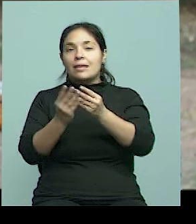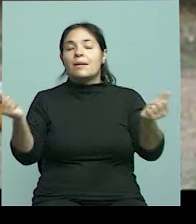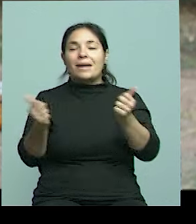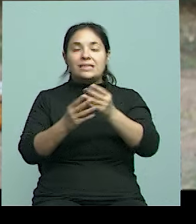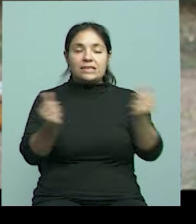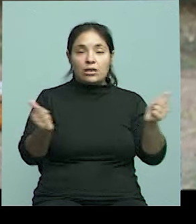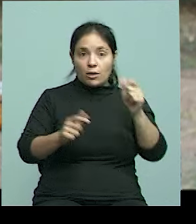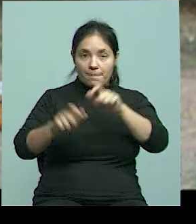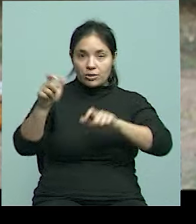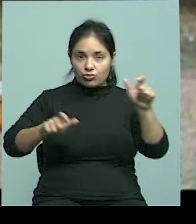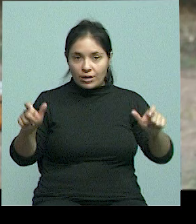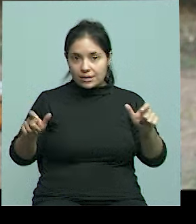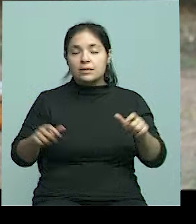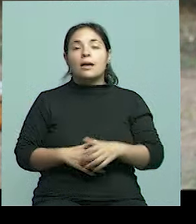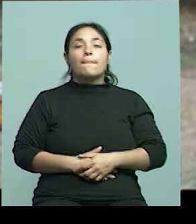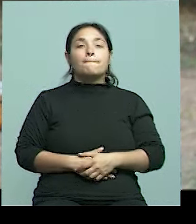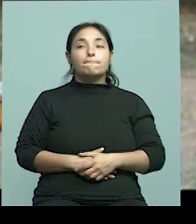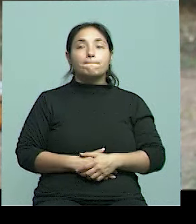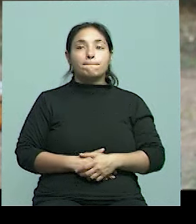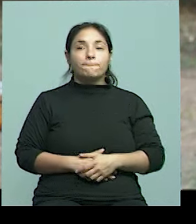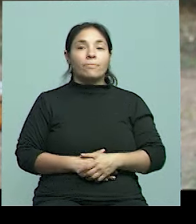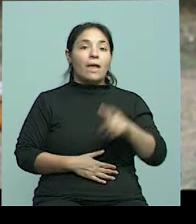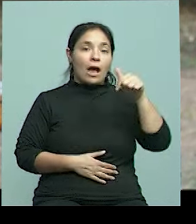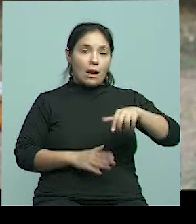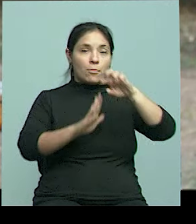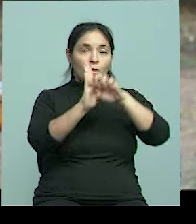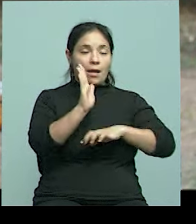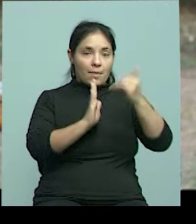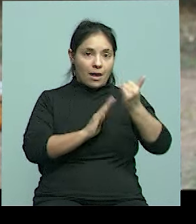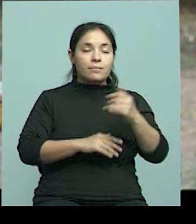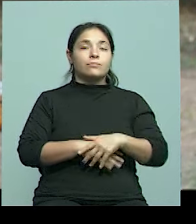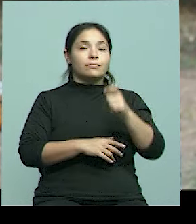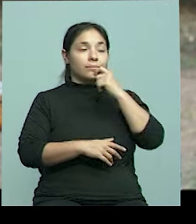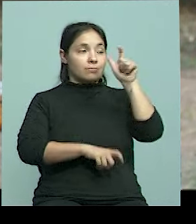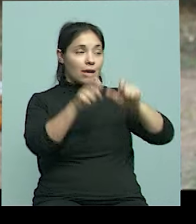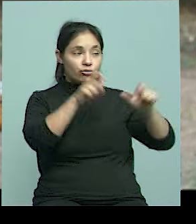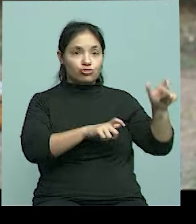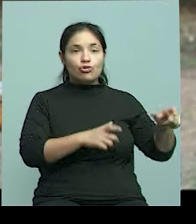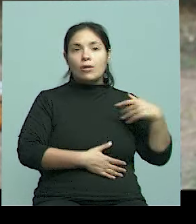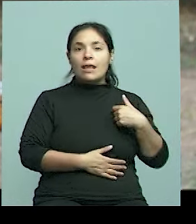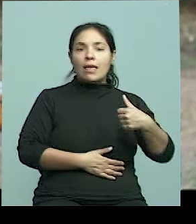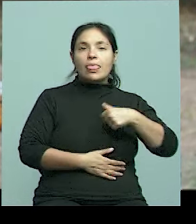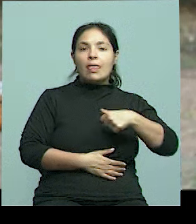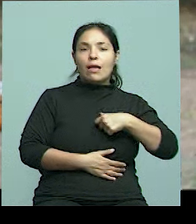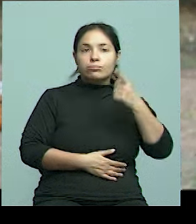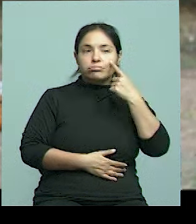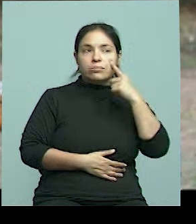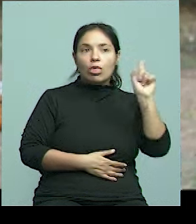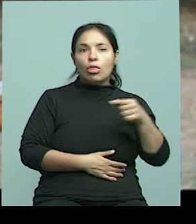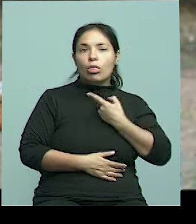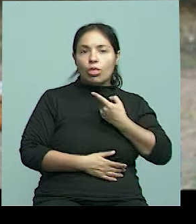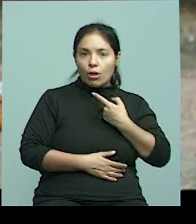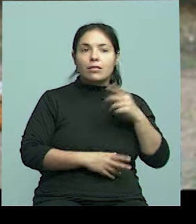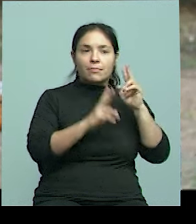un programa para ayudar a las personas en búsqueda de identidad de origen, también hay una